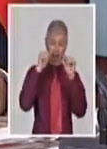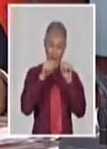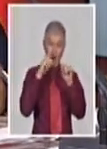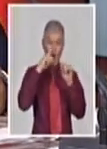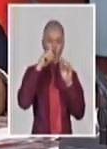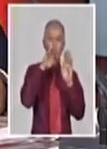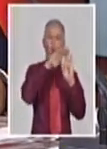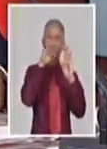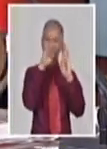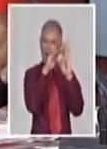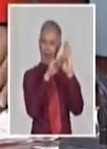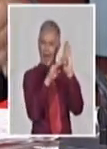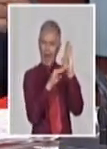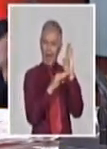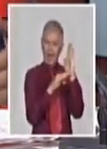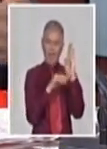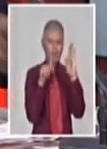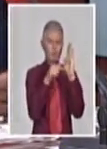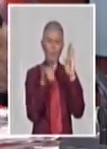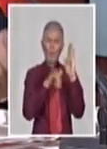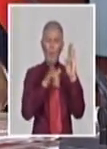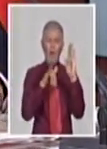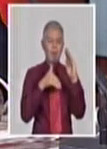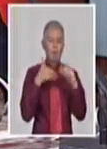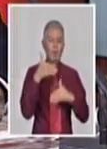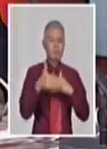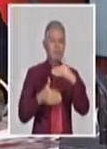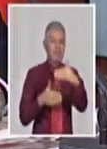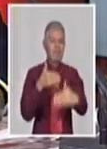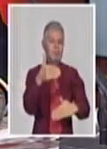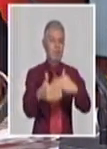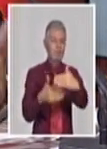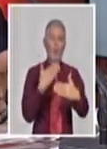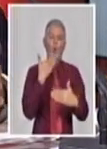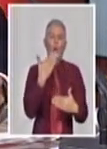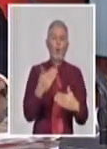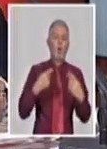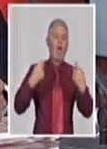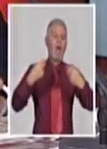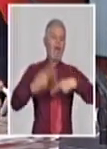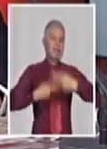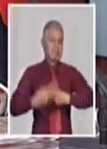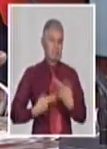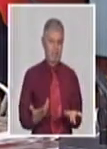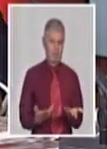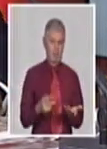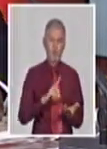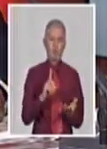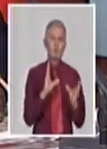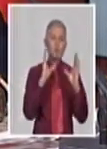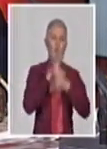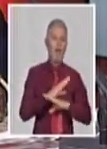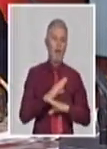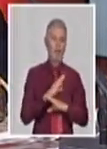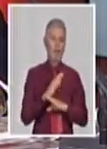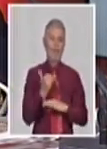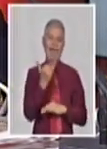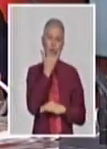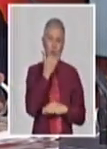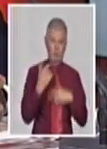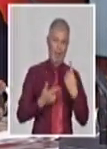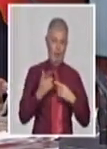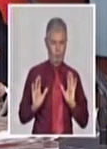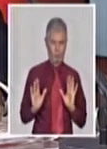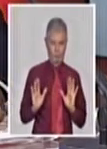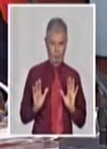son procedimientos de cómo tienen que actuar las personas que lo tienen que ejecutar para minimizar los errores. El proceso de